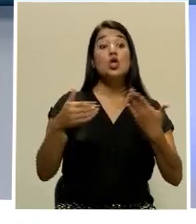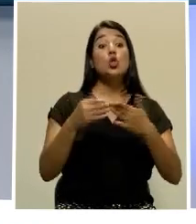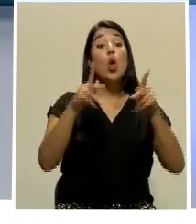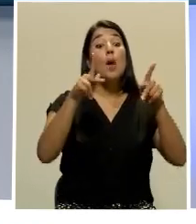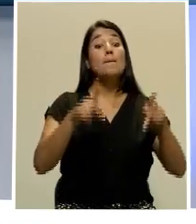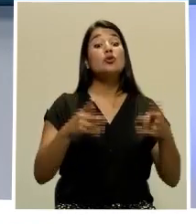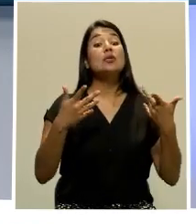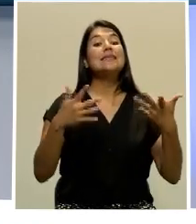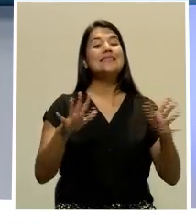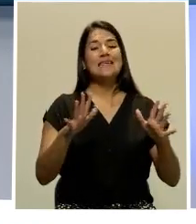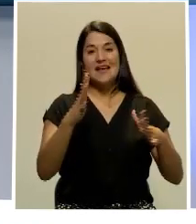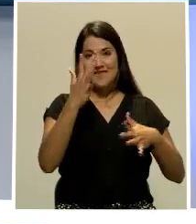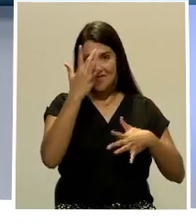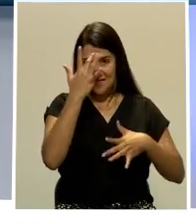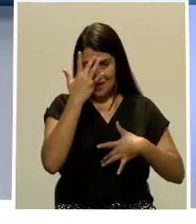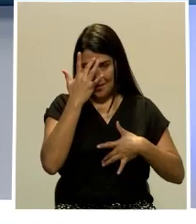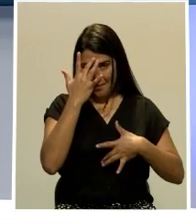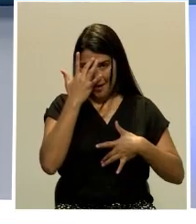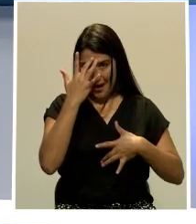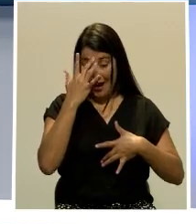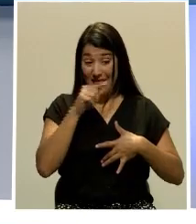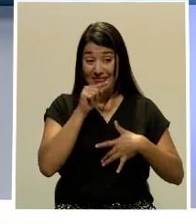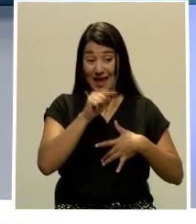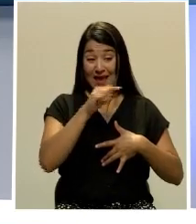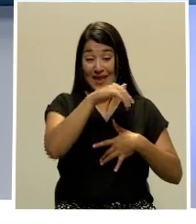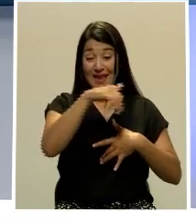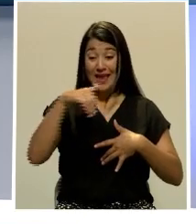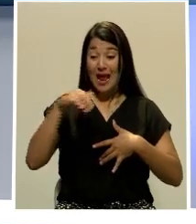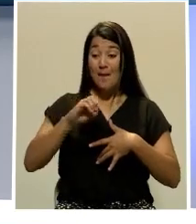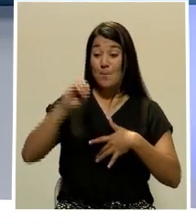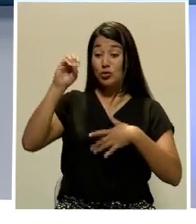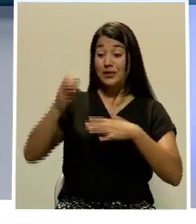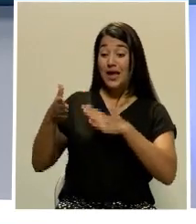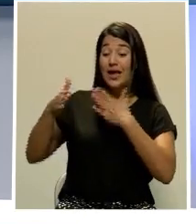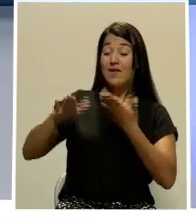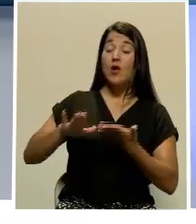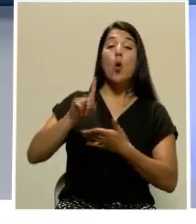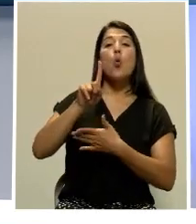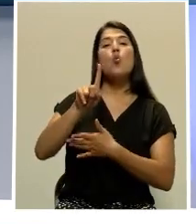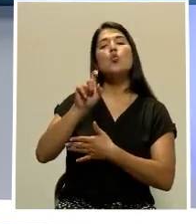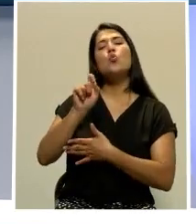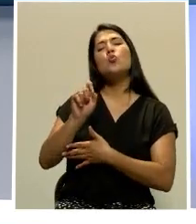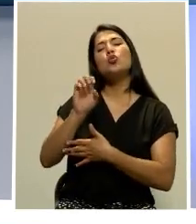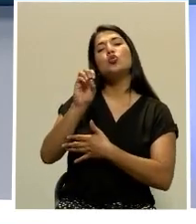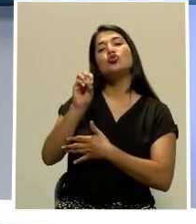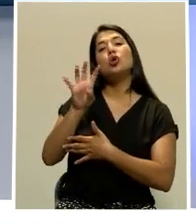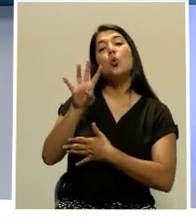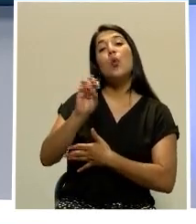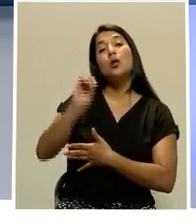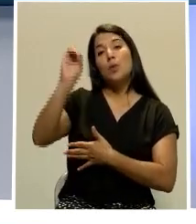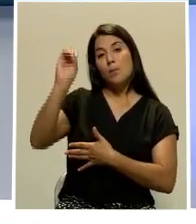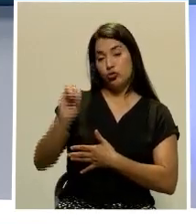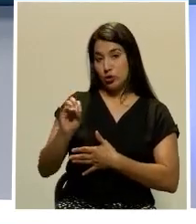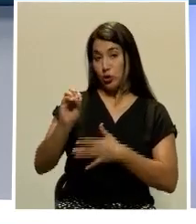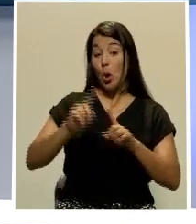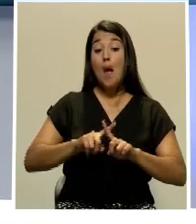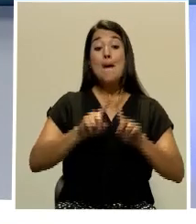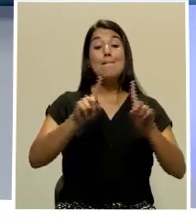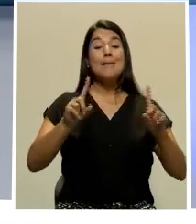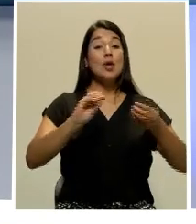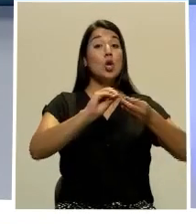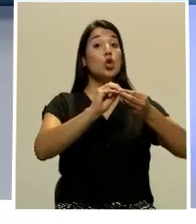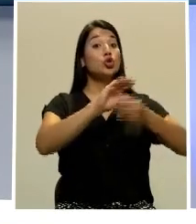contrajeron la enfermedad es del 1.04%, pero entre los adultos